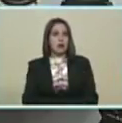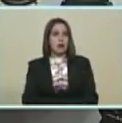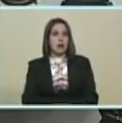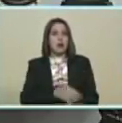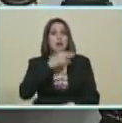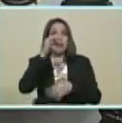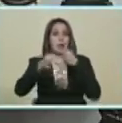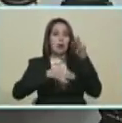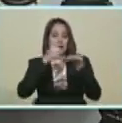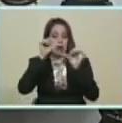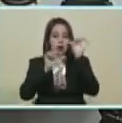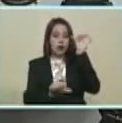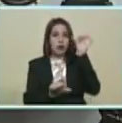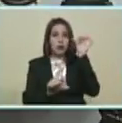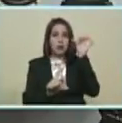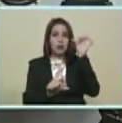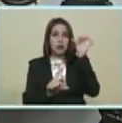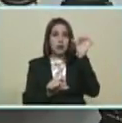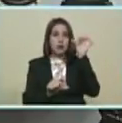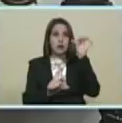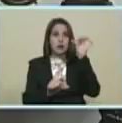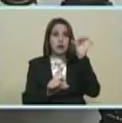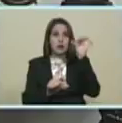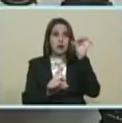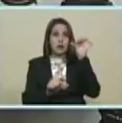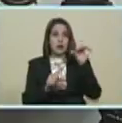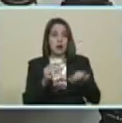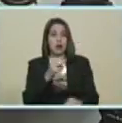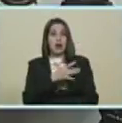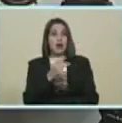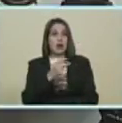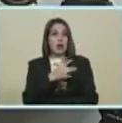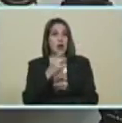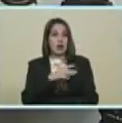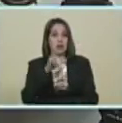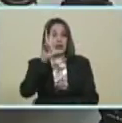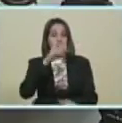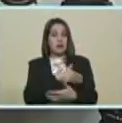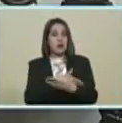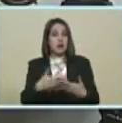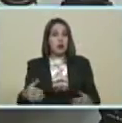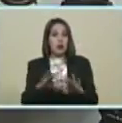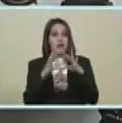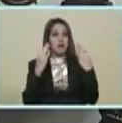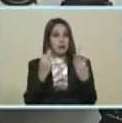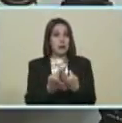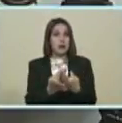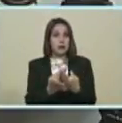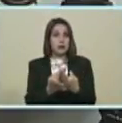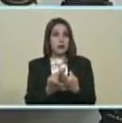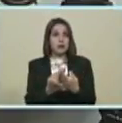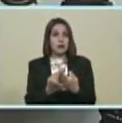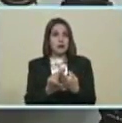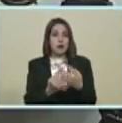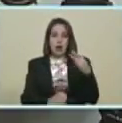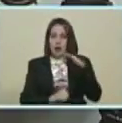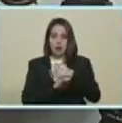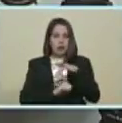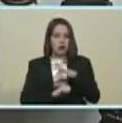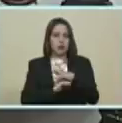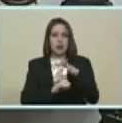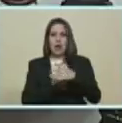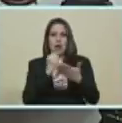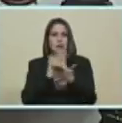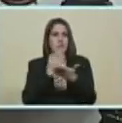explicarlo El detalle Por carnet De la patria Por lo menos A 3 millones De familias Apoyando No